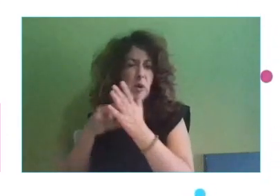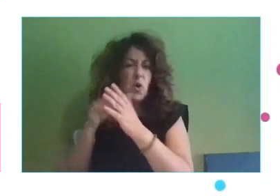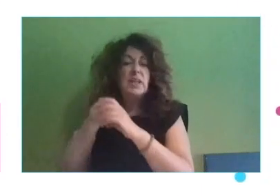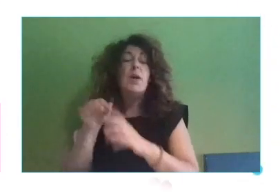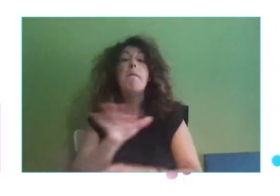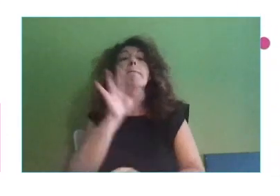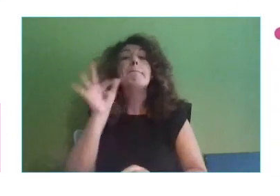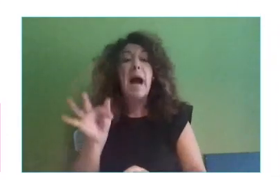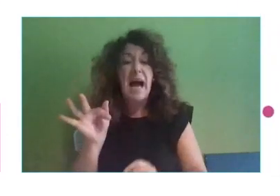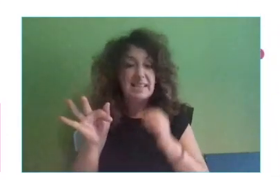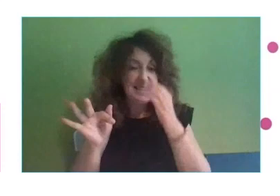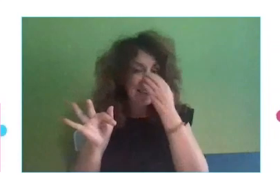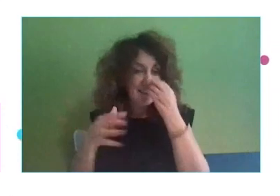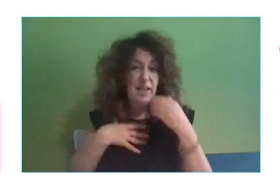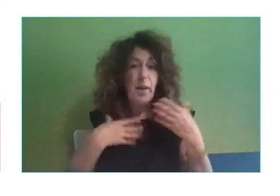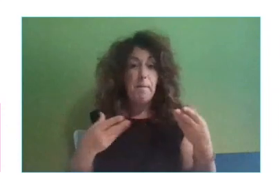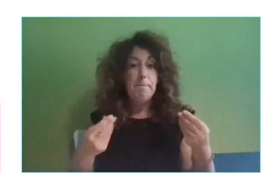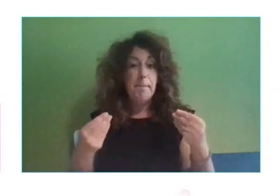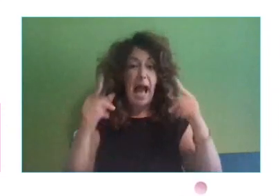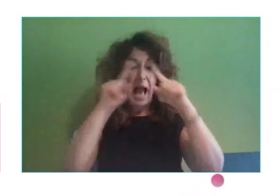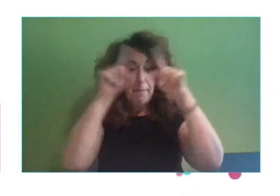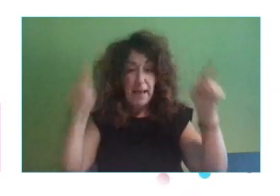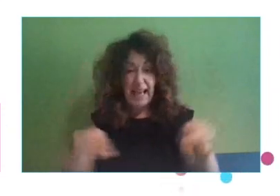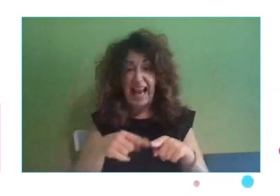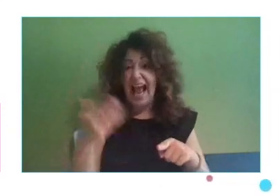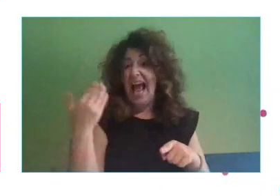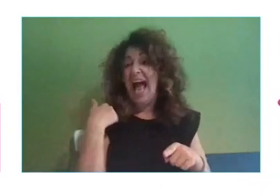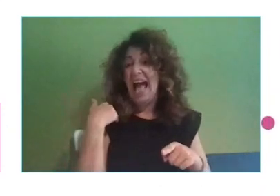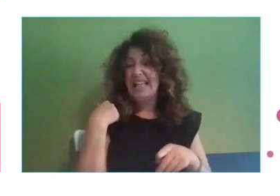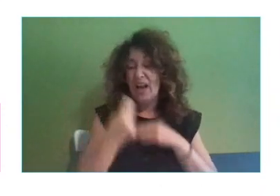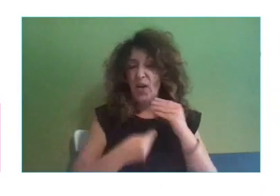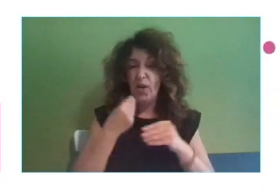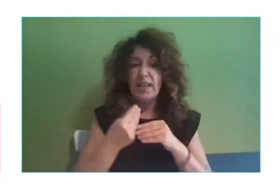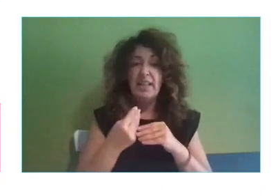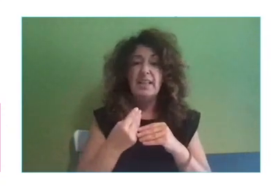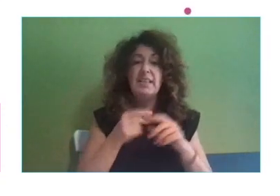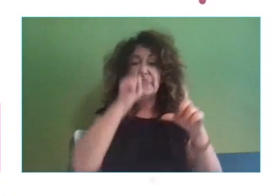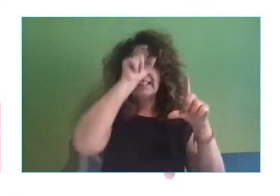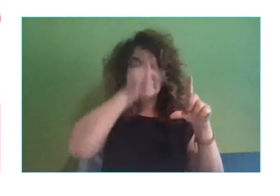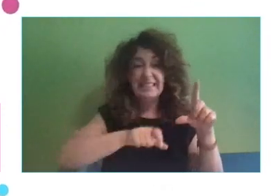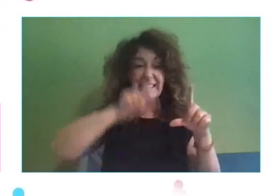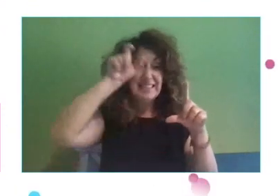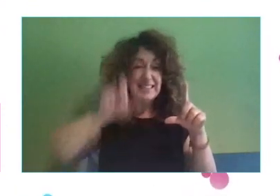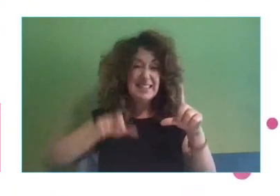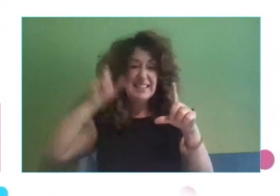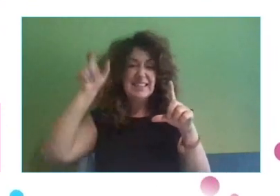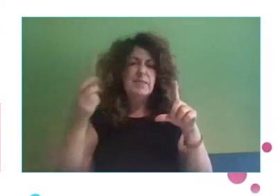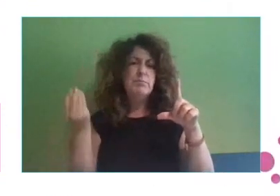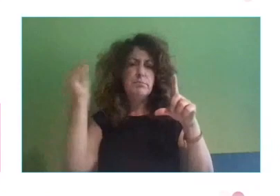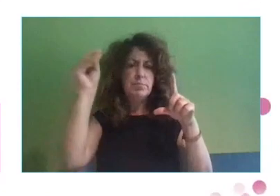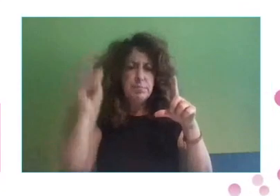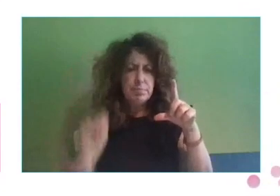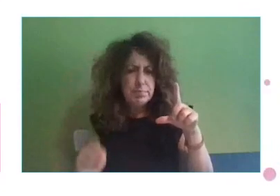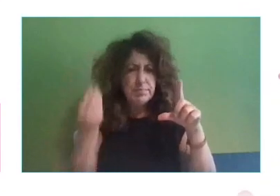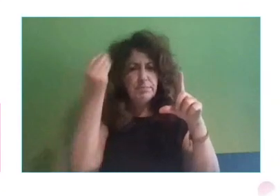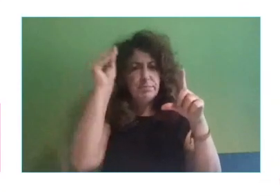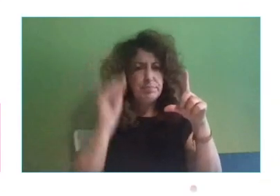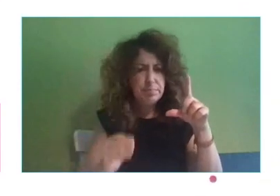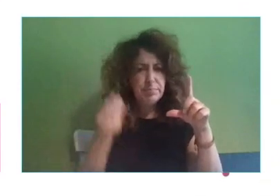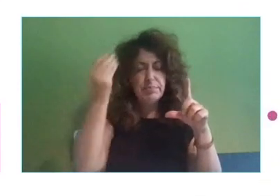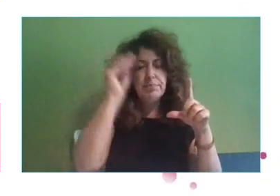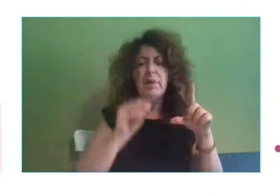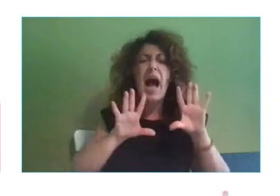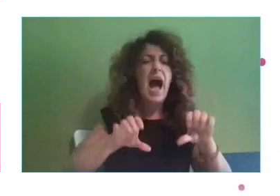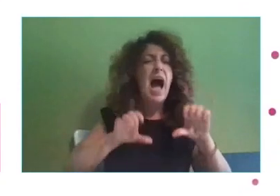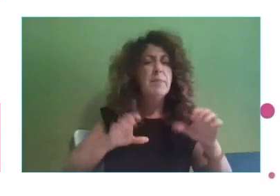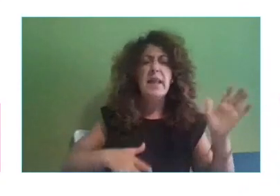porque lo hice prácticamente anoche a mano, donde directamente en cada una de esas fases tienes que añadir un montón de cosas más. Es decir, aprendizaje continuo, trabajo por